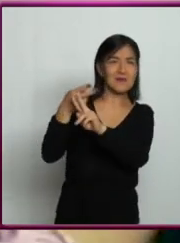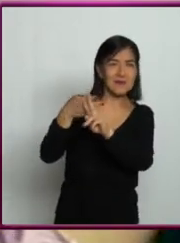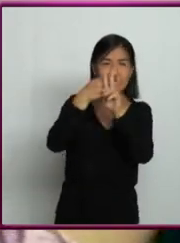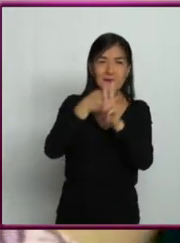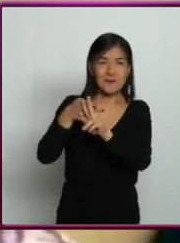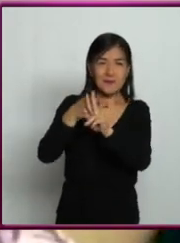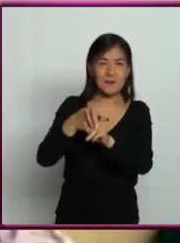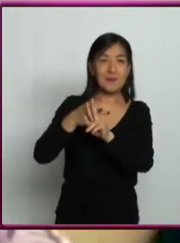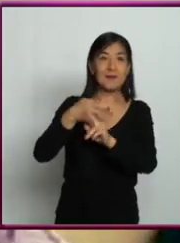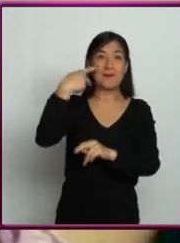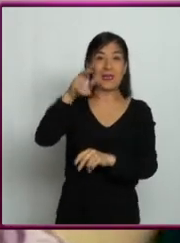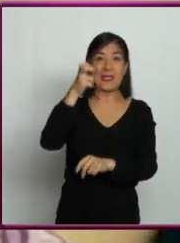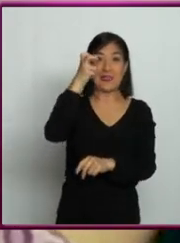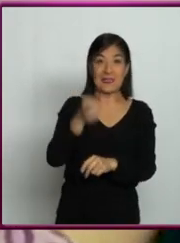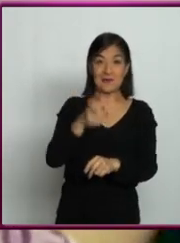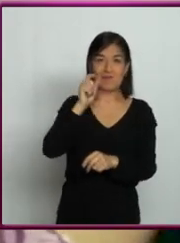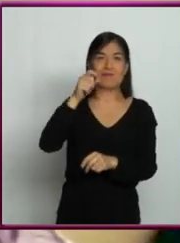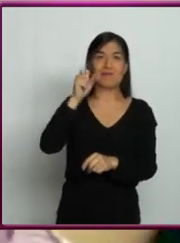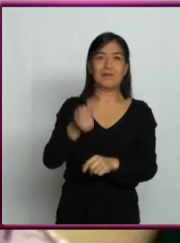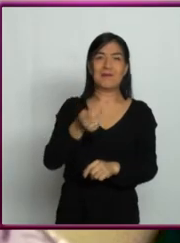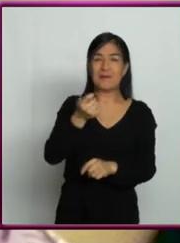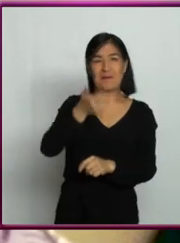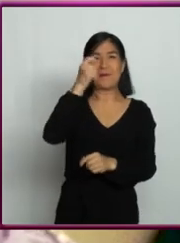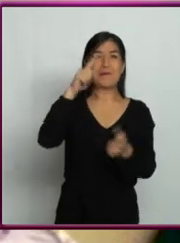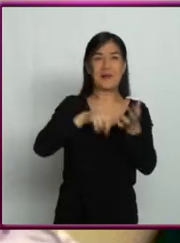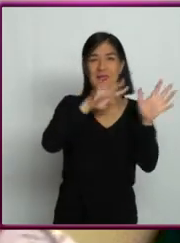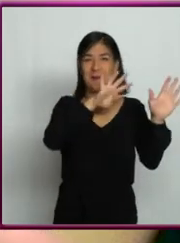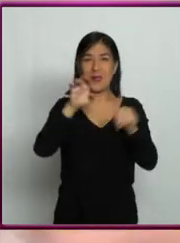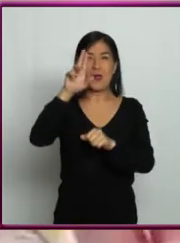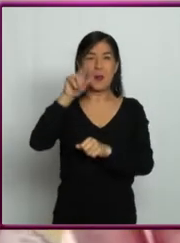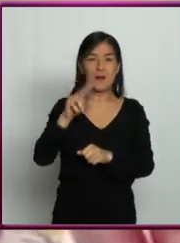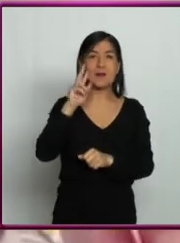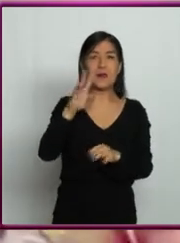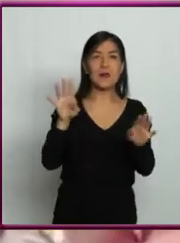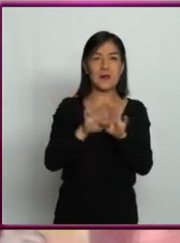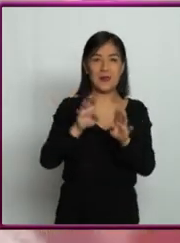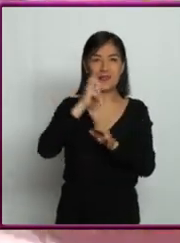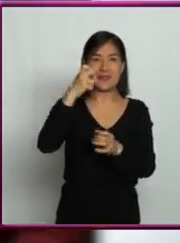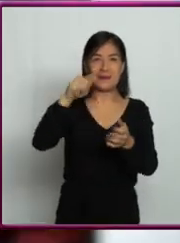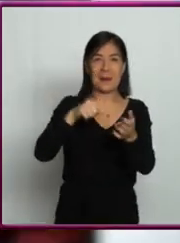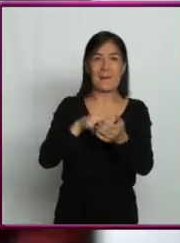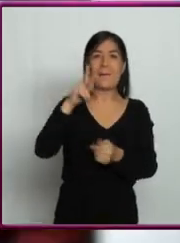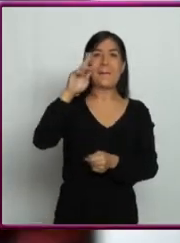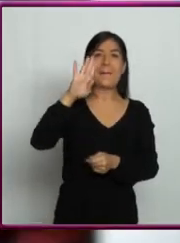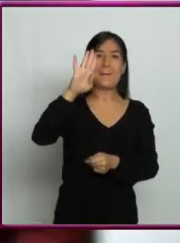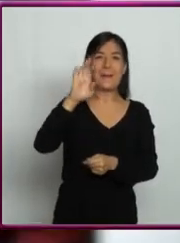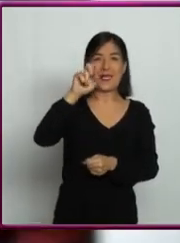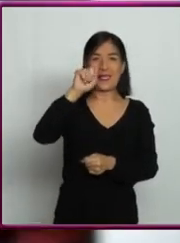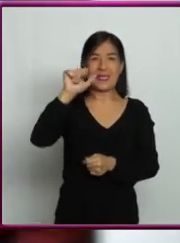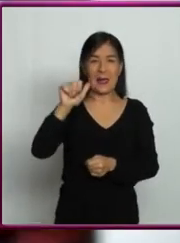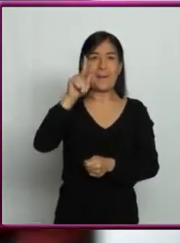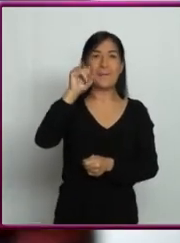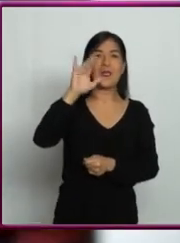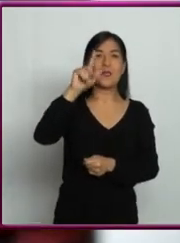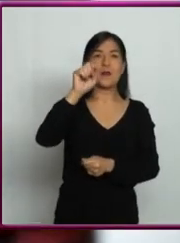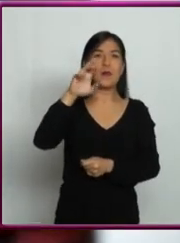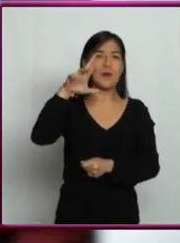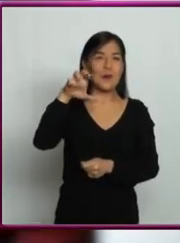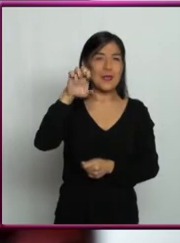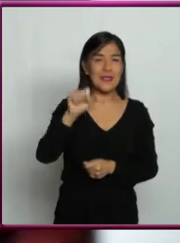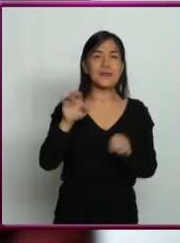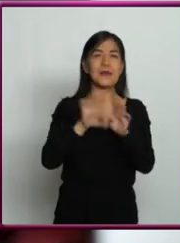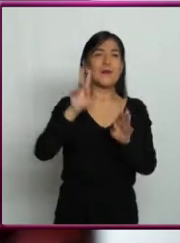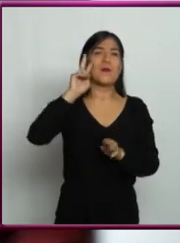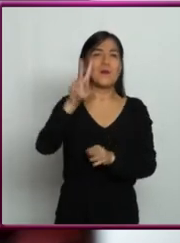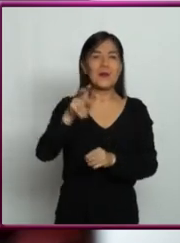que finalmente vimos esta primera estructura en los años 80, de una estrella que se llama Beta Pictoris, donde logramos ver